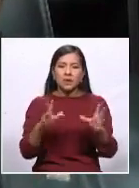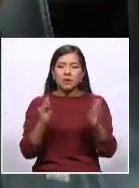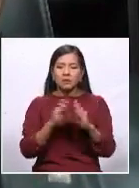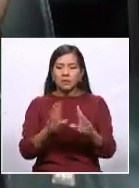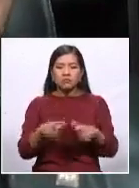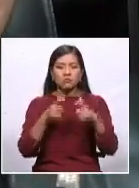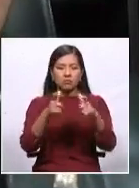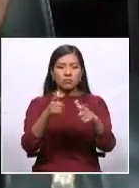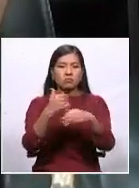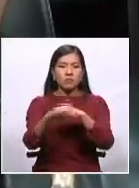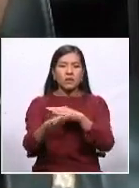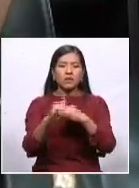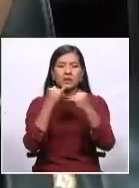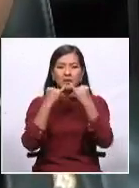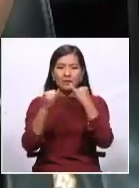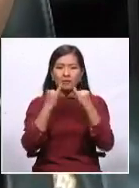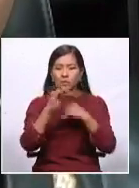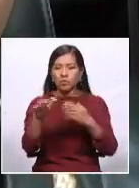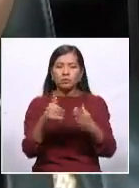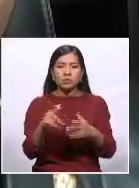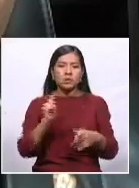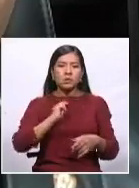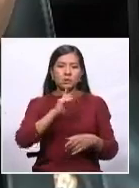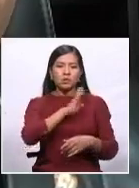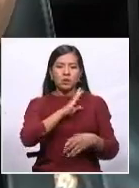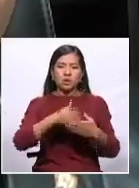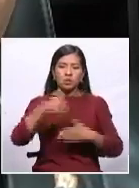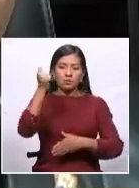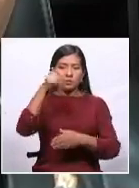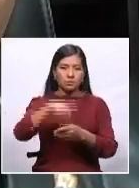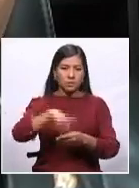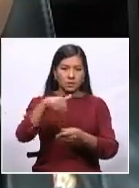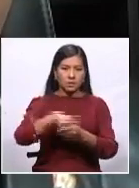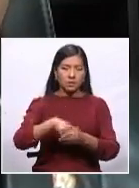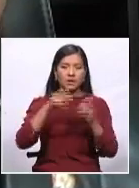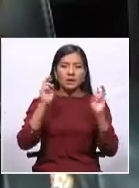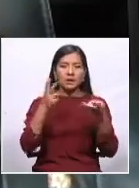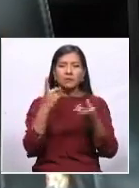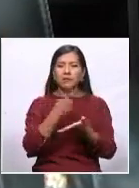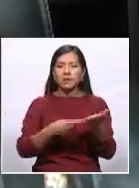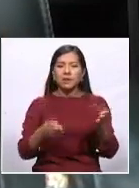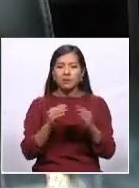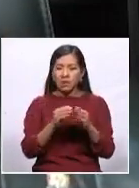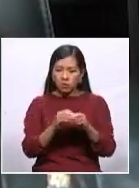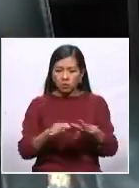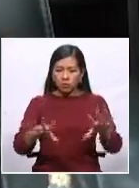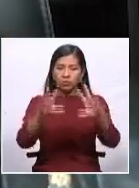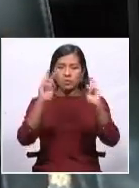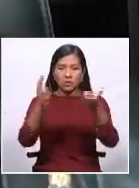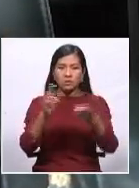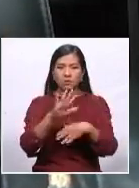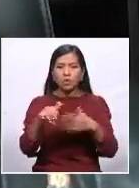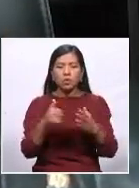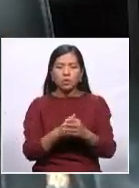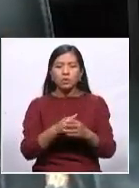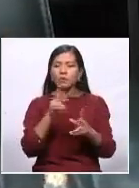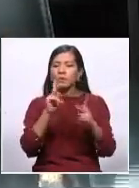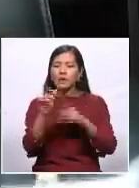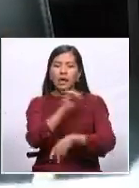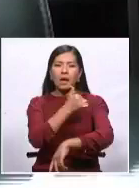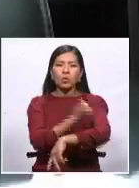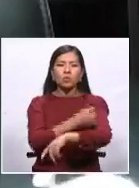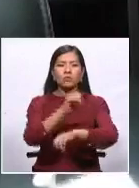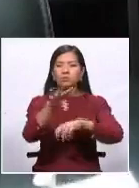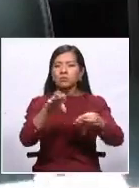información al tribunal supremo electoral para lo que viene a ser la redistribución de escaños rumbo a las